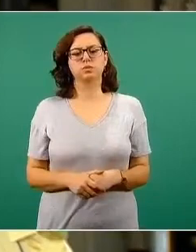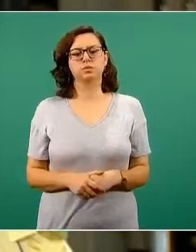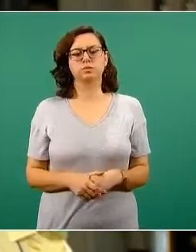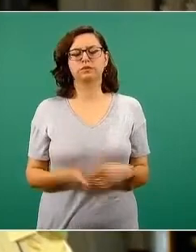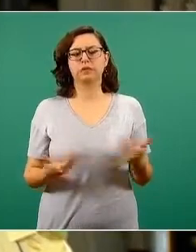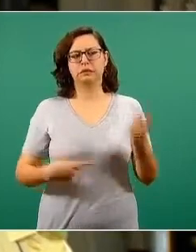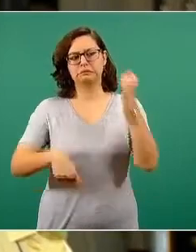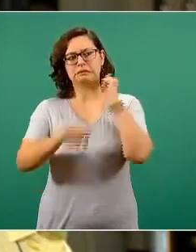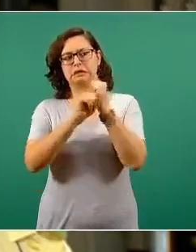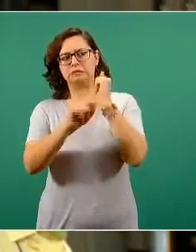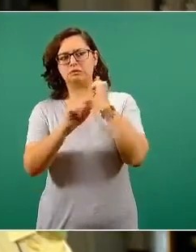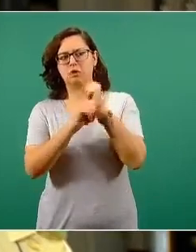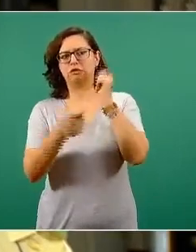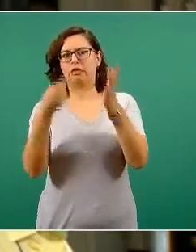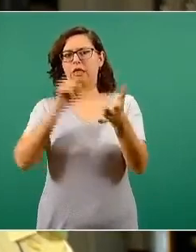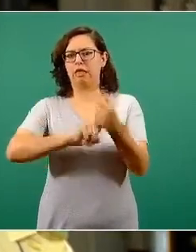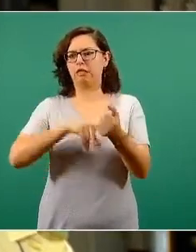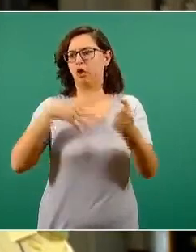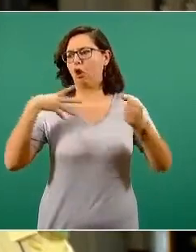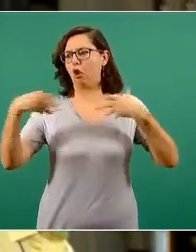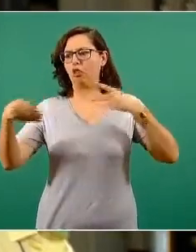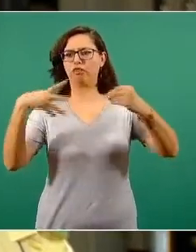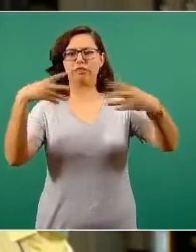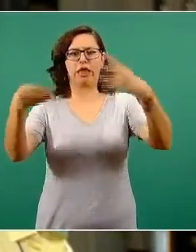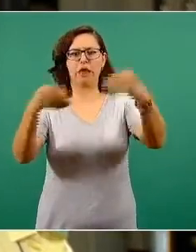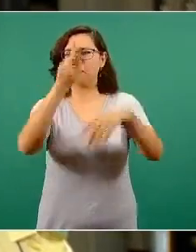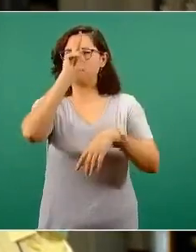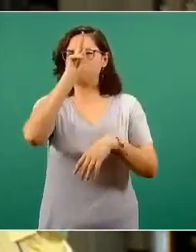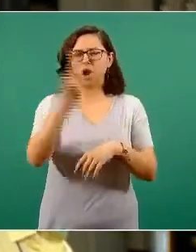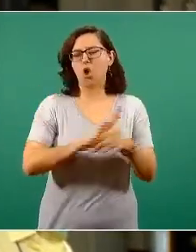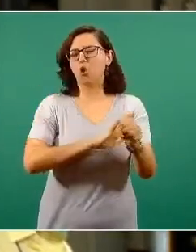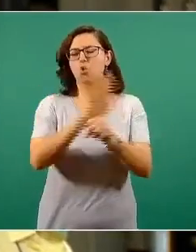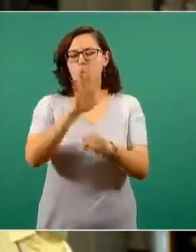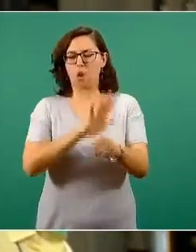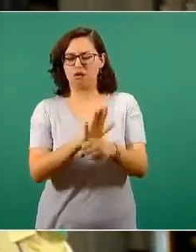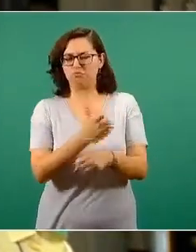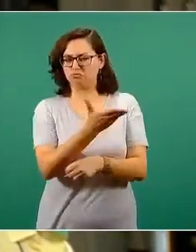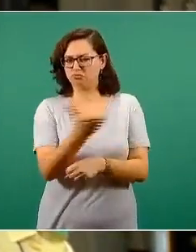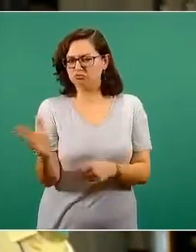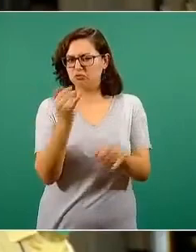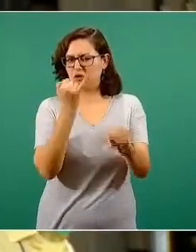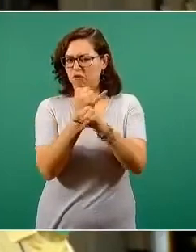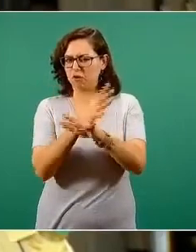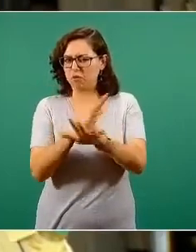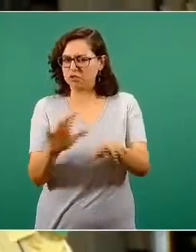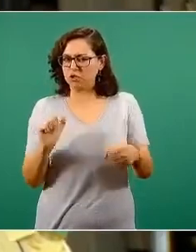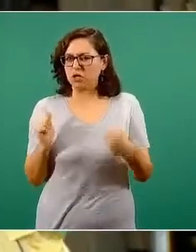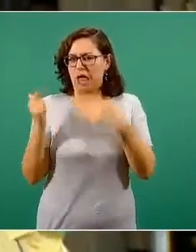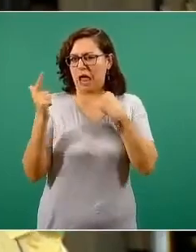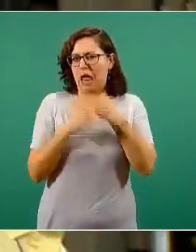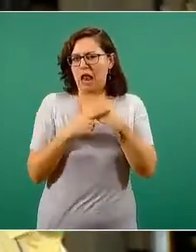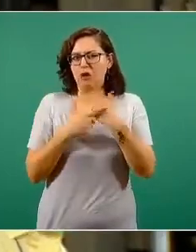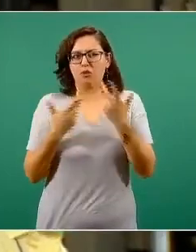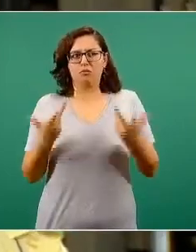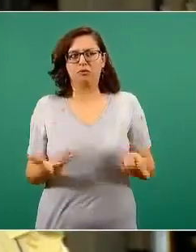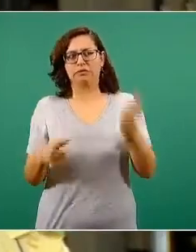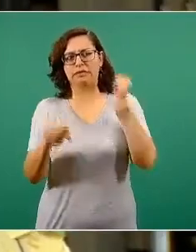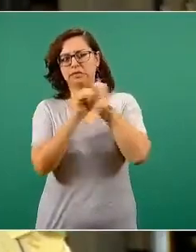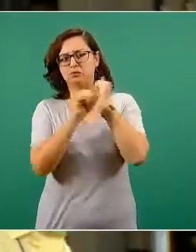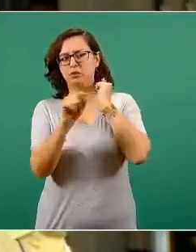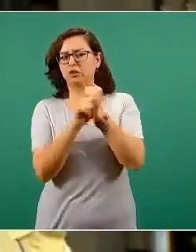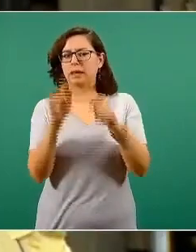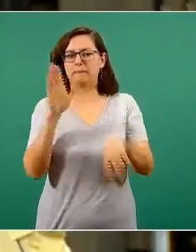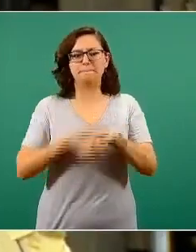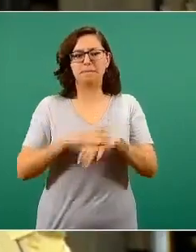contagios, si tienen algún tipo de conocimiento con respecto a la movilidad del transporte, con mayor riesgo quizá que